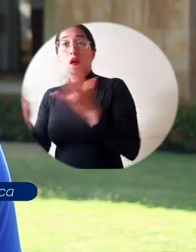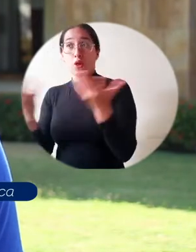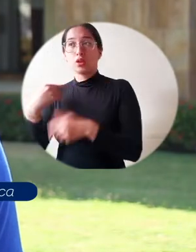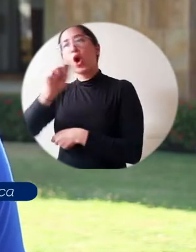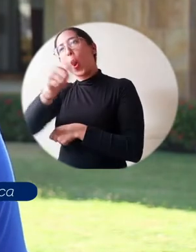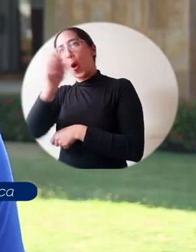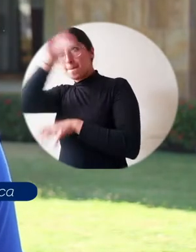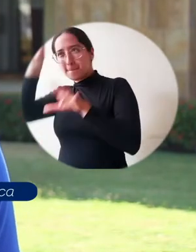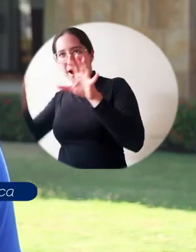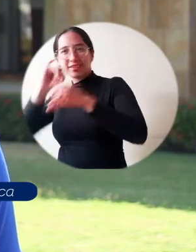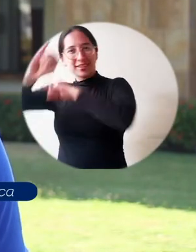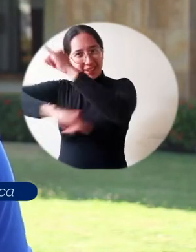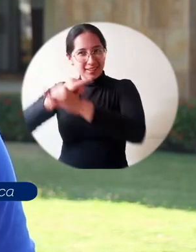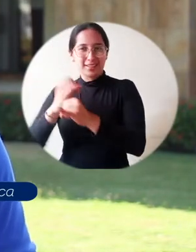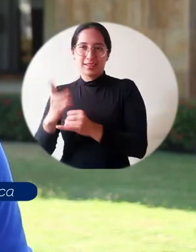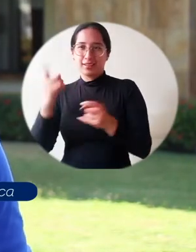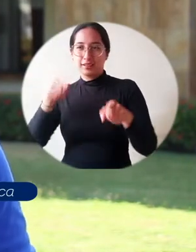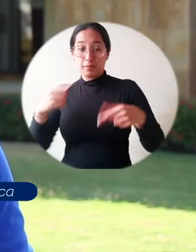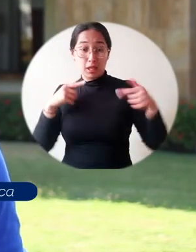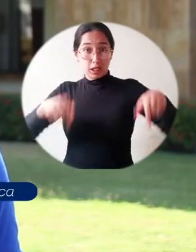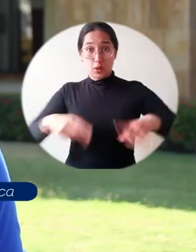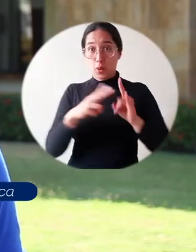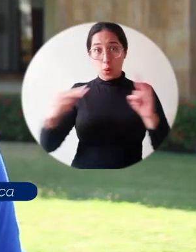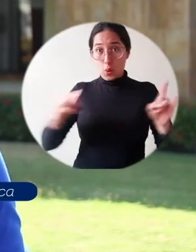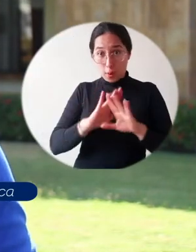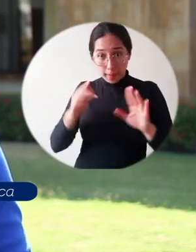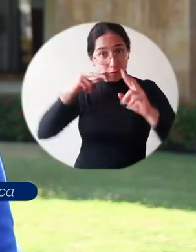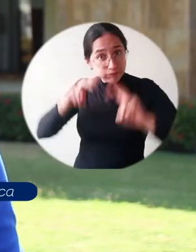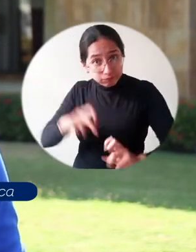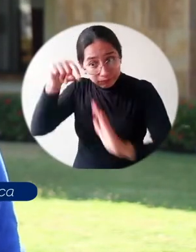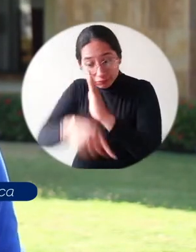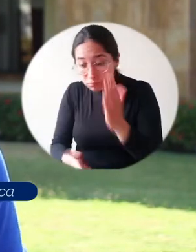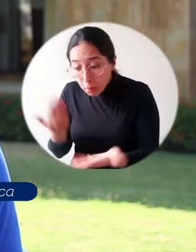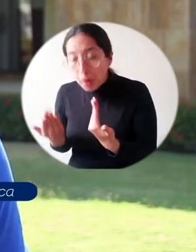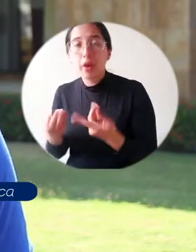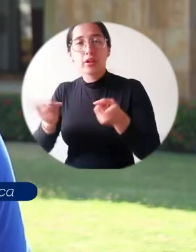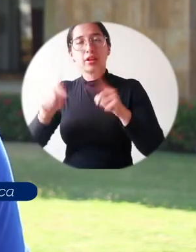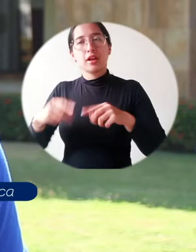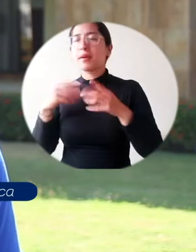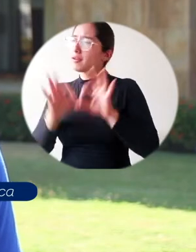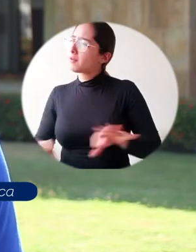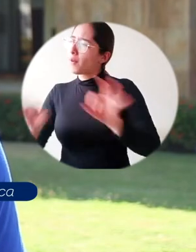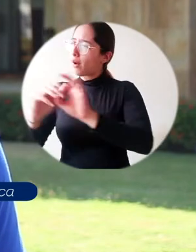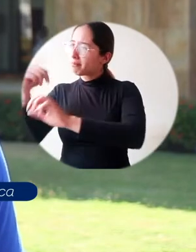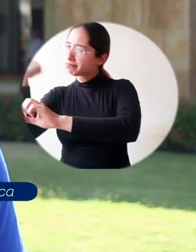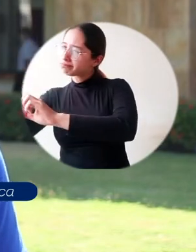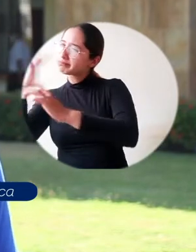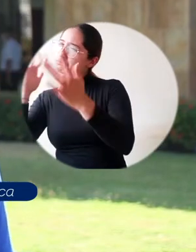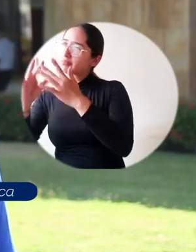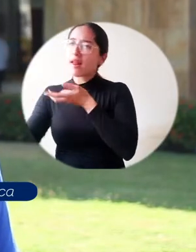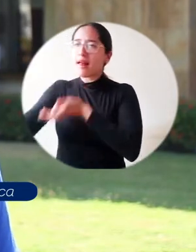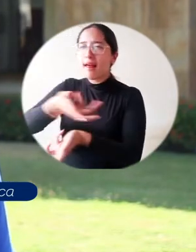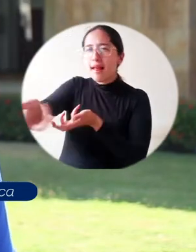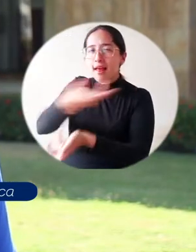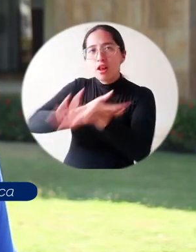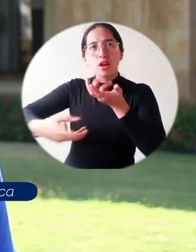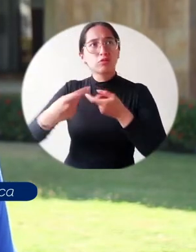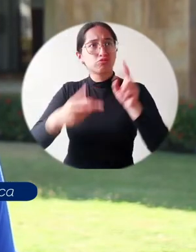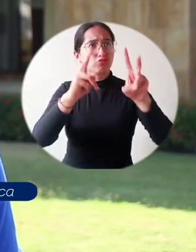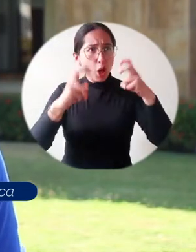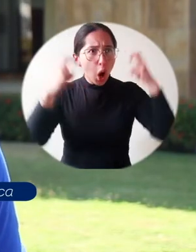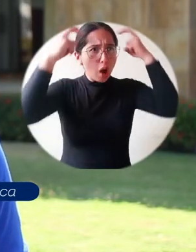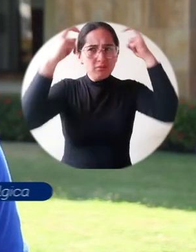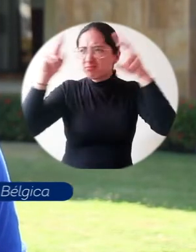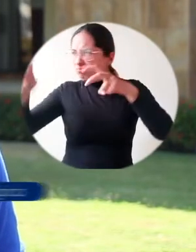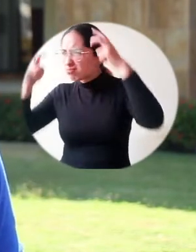internacionalización, se ha visto no solo con los estudiantes y los docentes, sino las oportunidades a investigadores que hacen parte de la planta de la